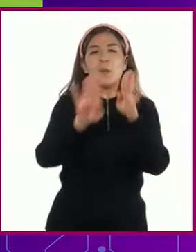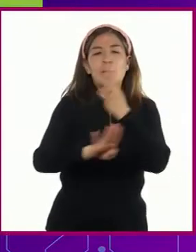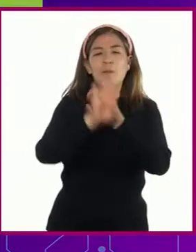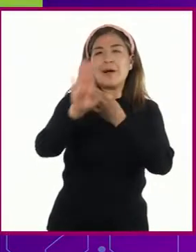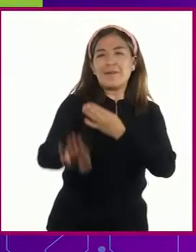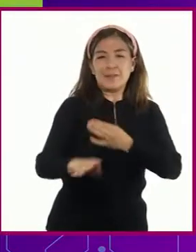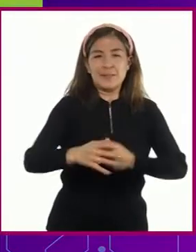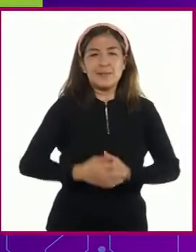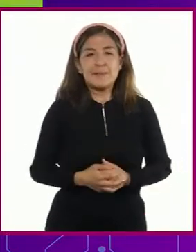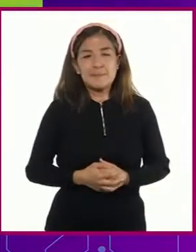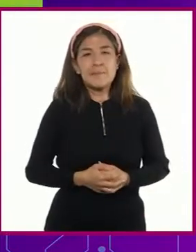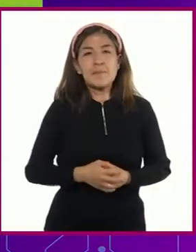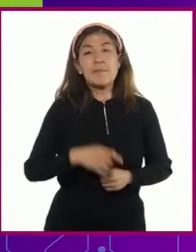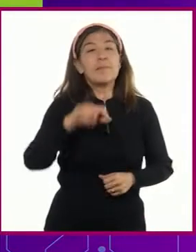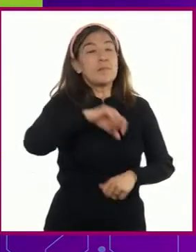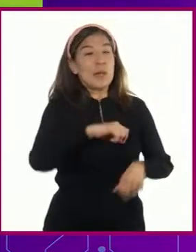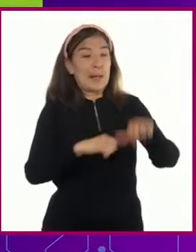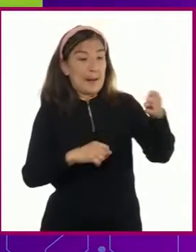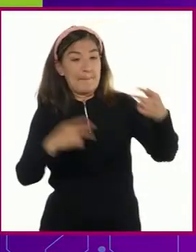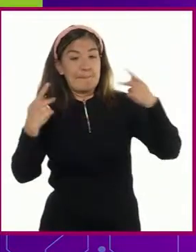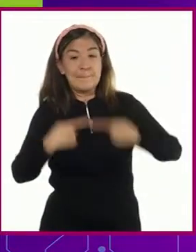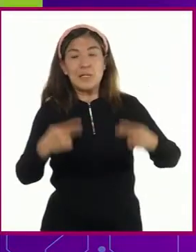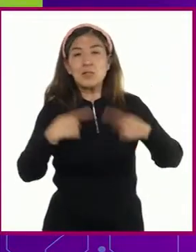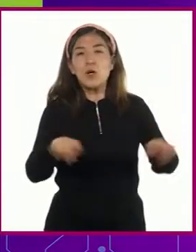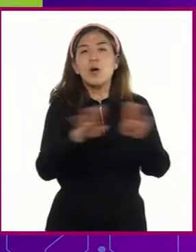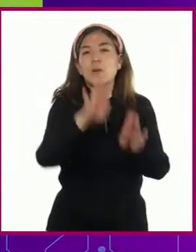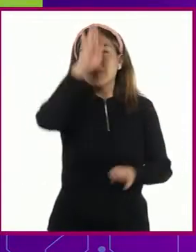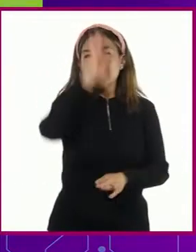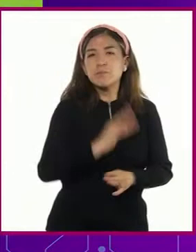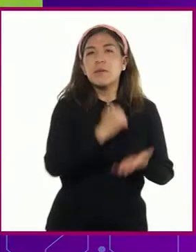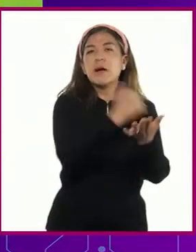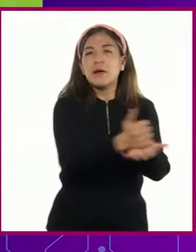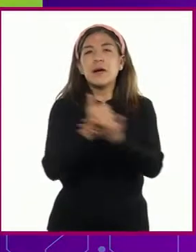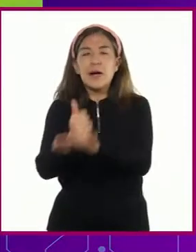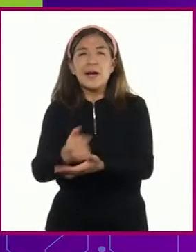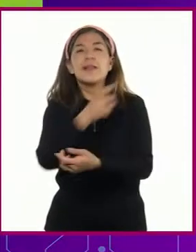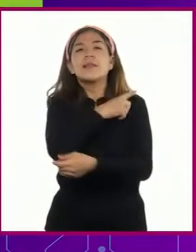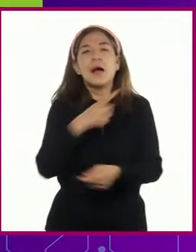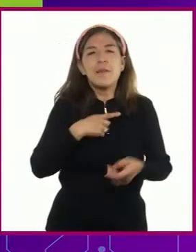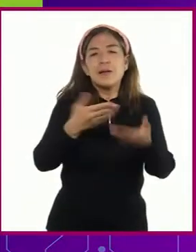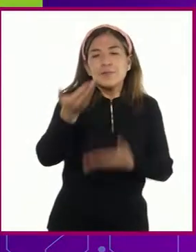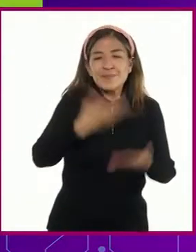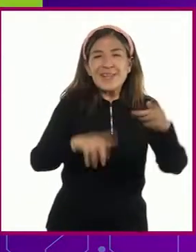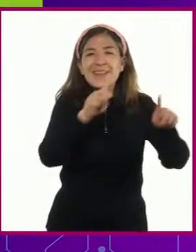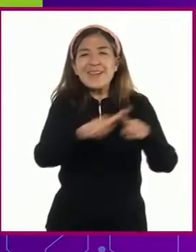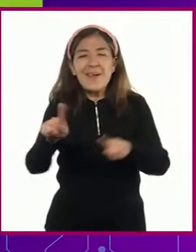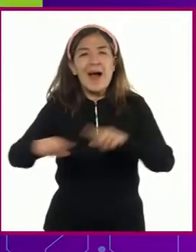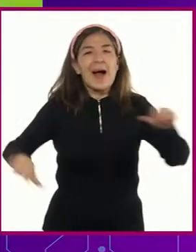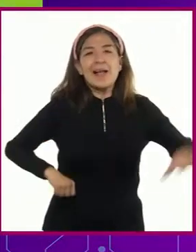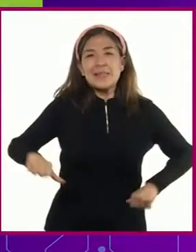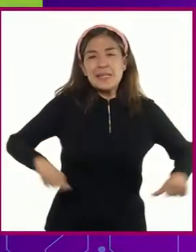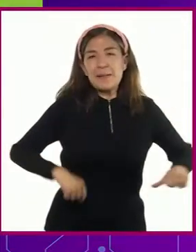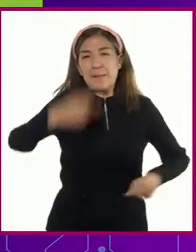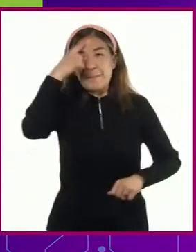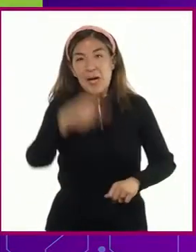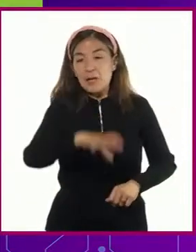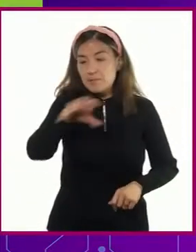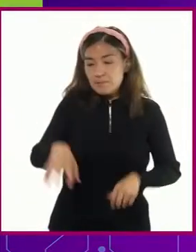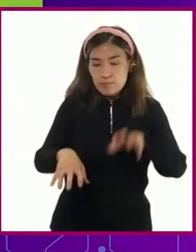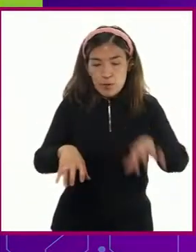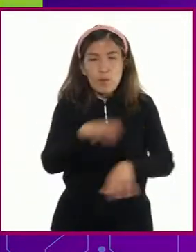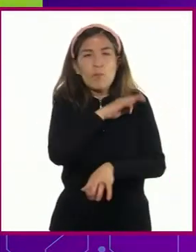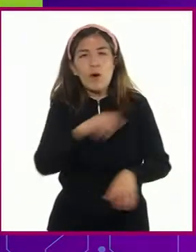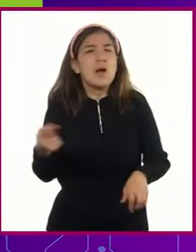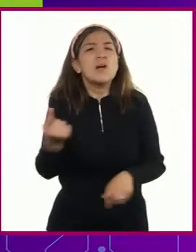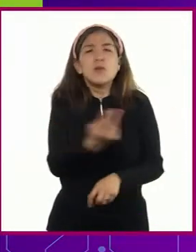La persona mediadora también debe poner en juego diversas herramientas para facilitar que sean las mismas partes quienes generen sus